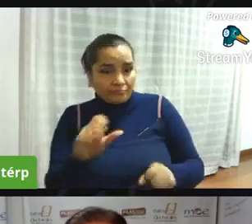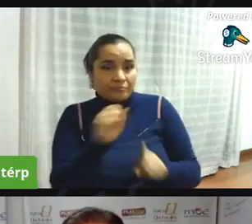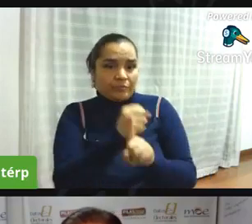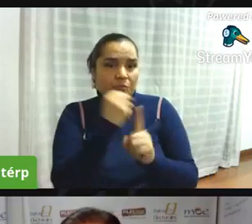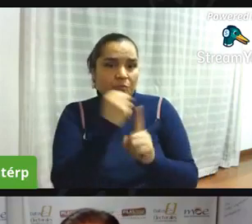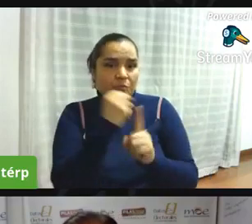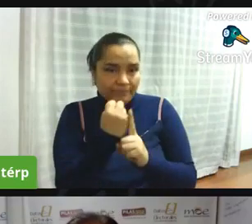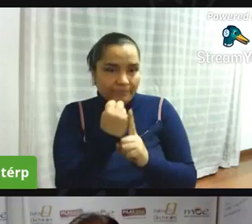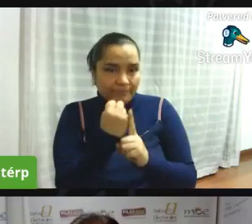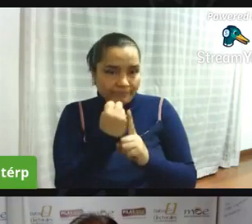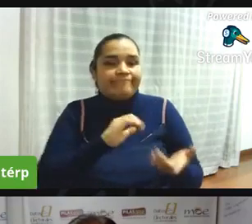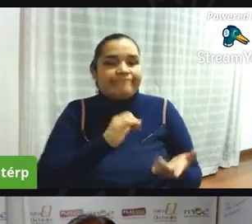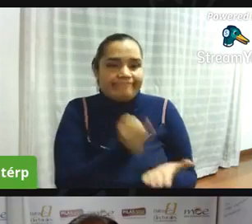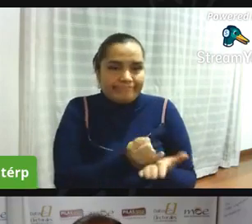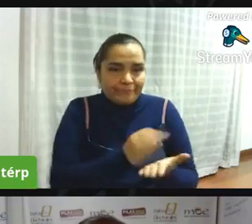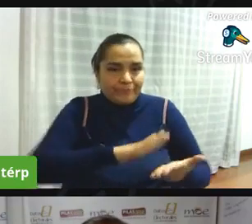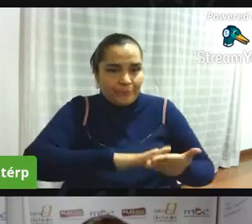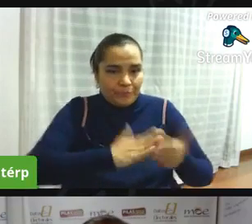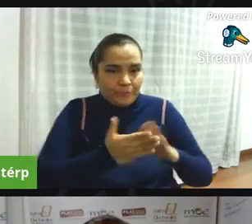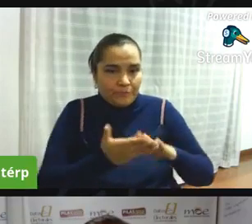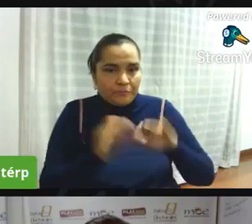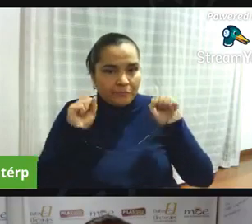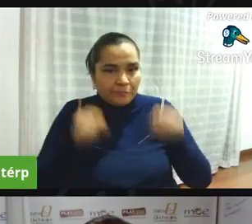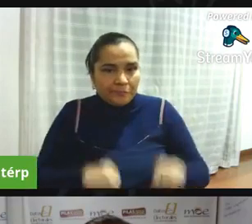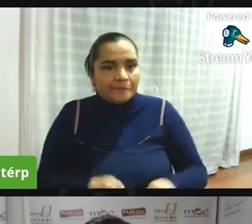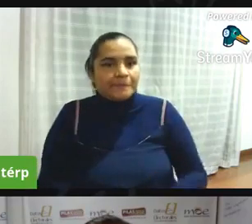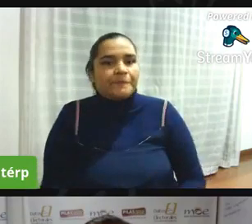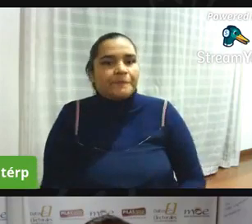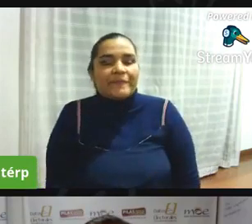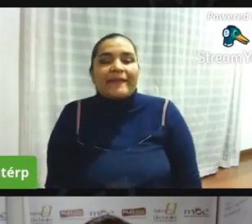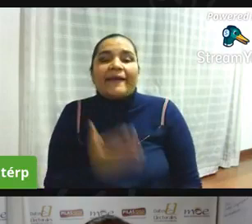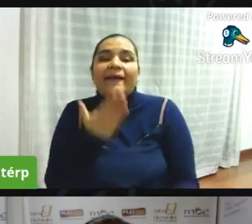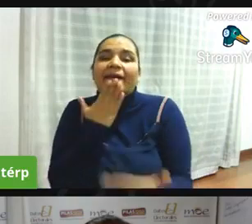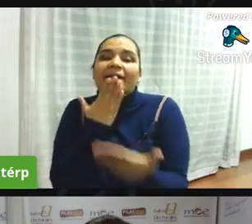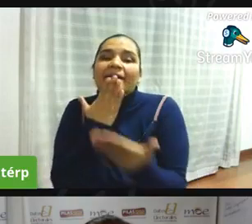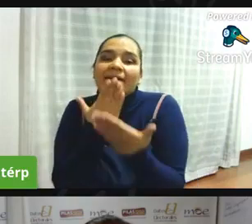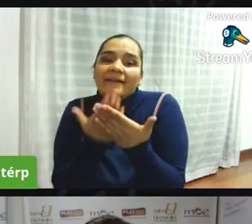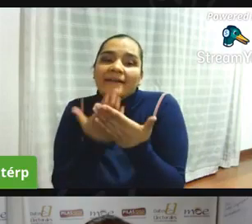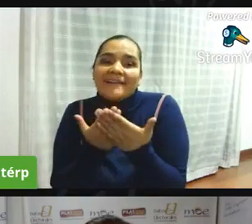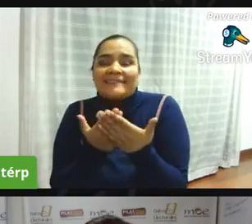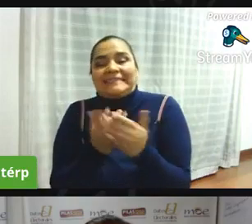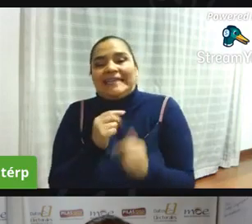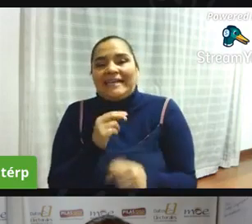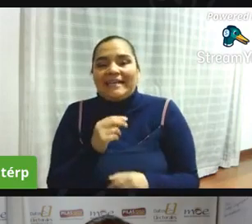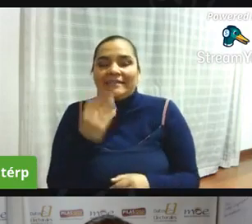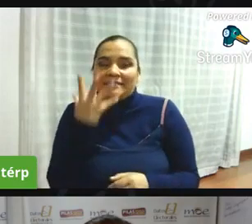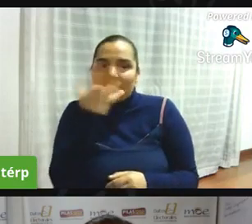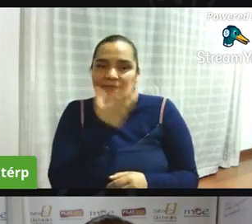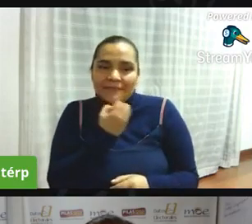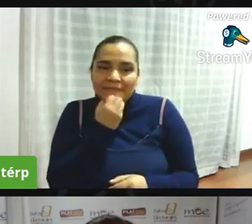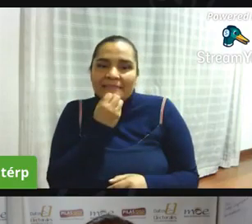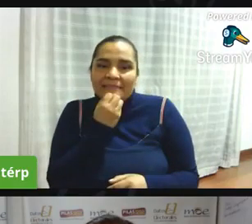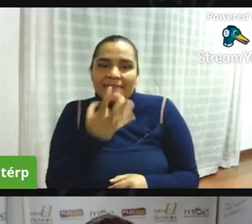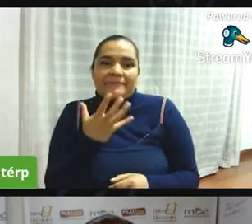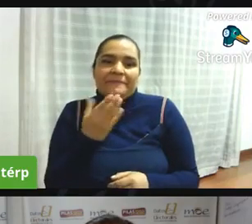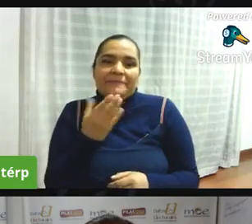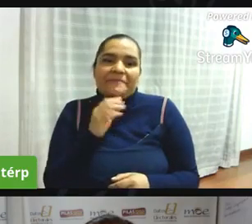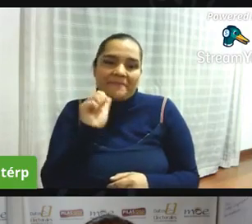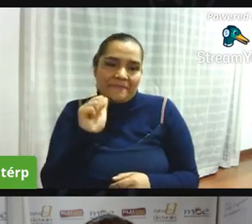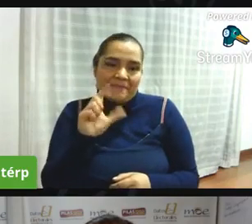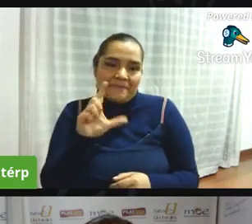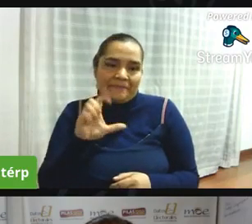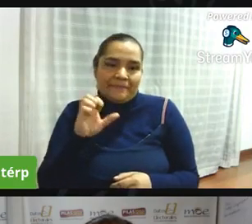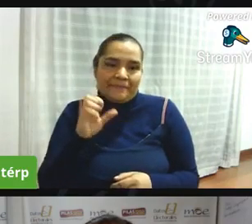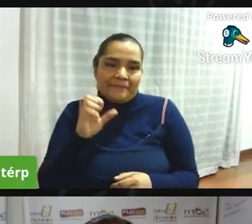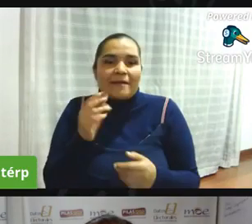alejandra gracias qué linda respuesta y por supuesto está también condensado pues todas las